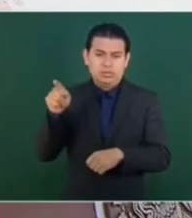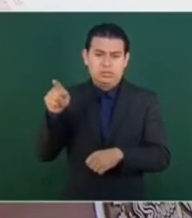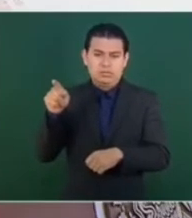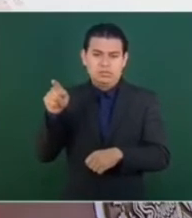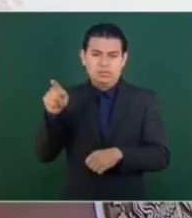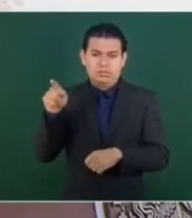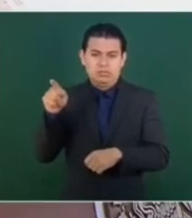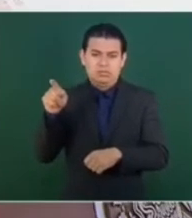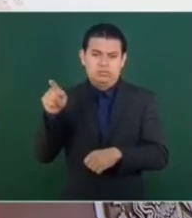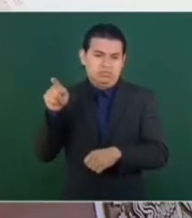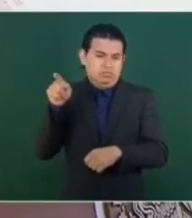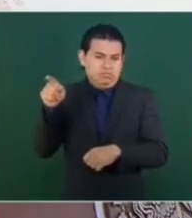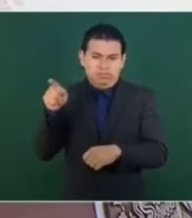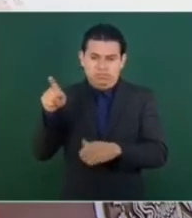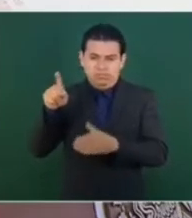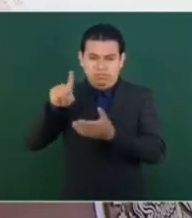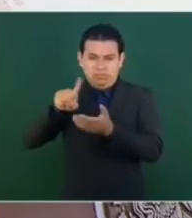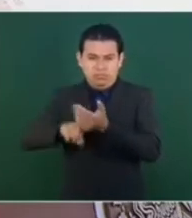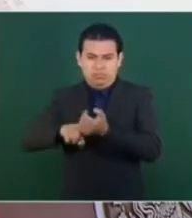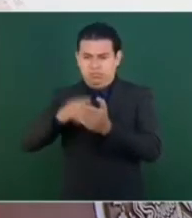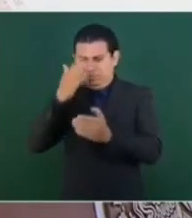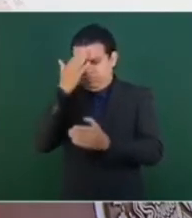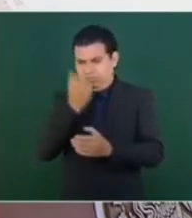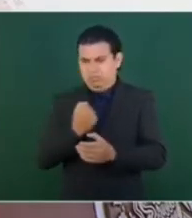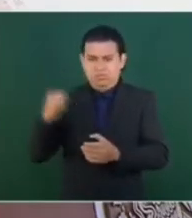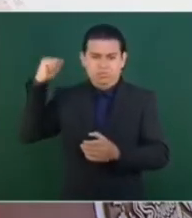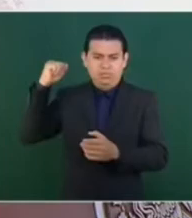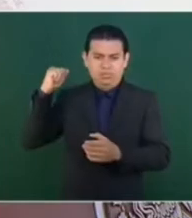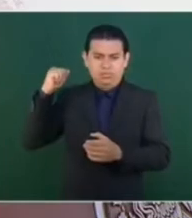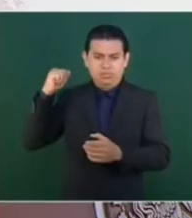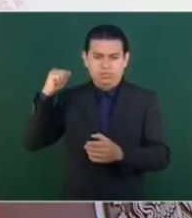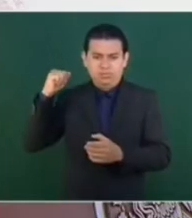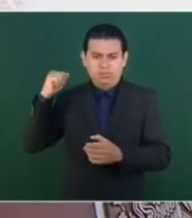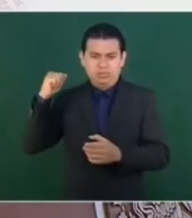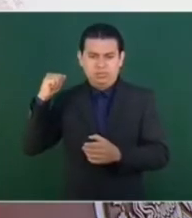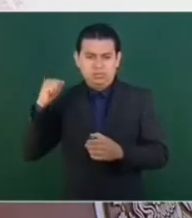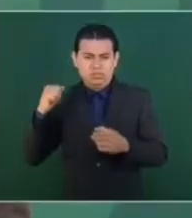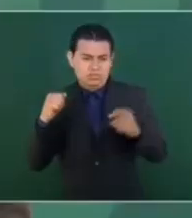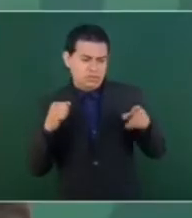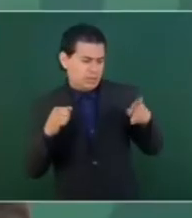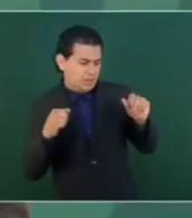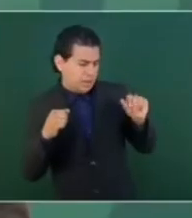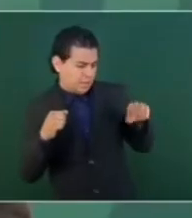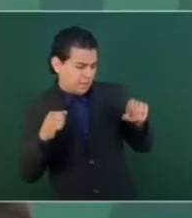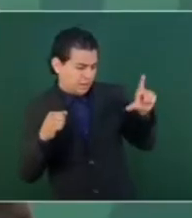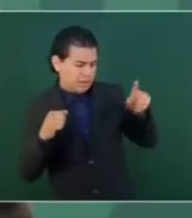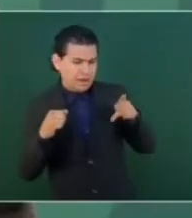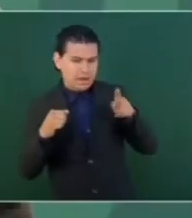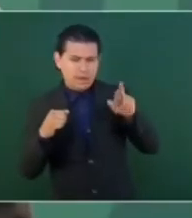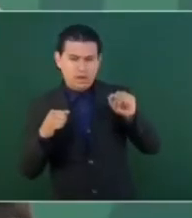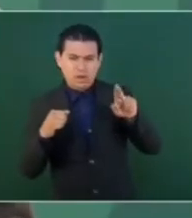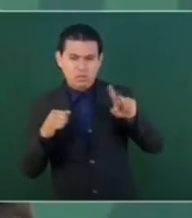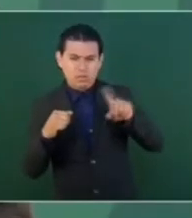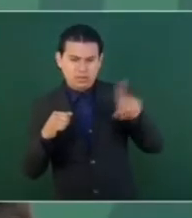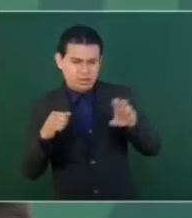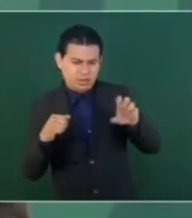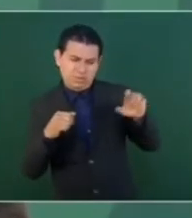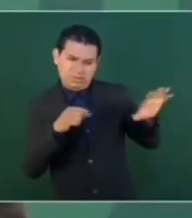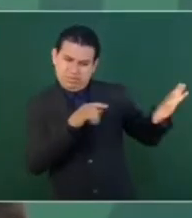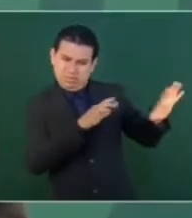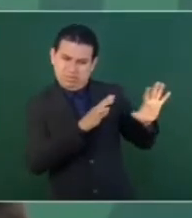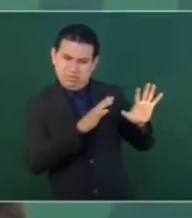íntegra, no es como Krause, ni como Aguilar Camín, ni con todo respeto,